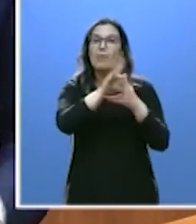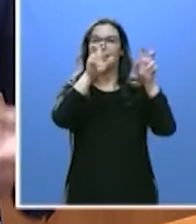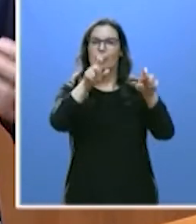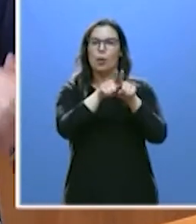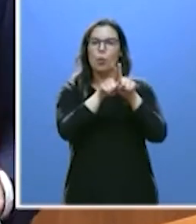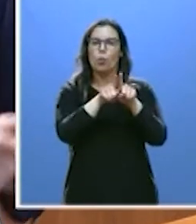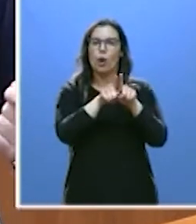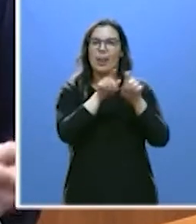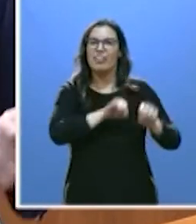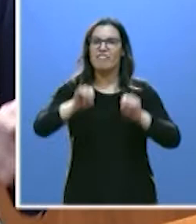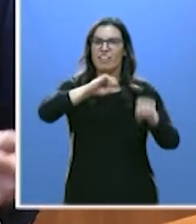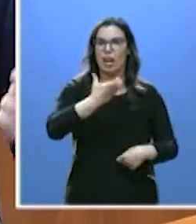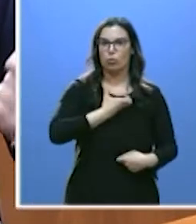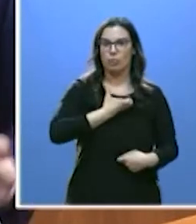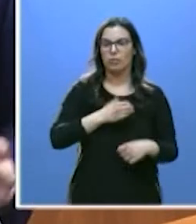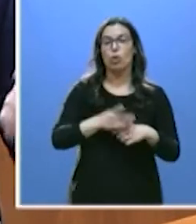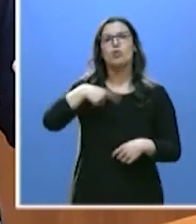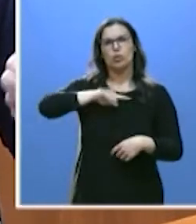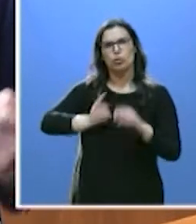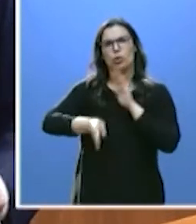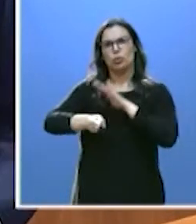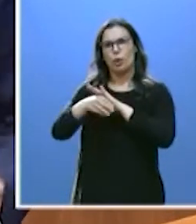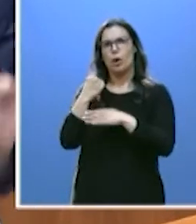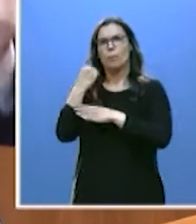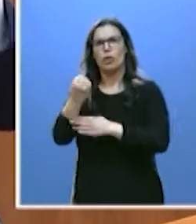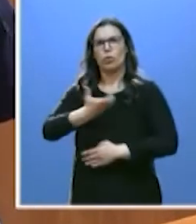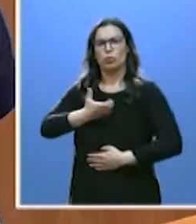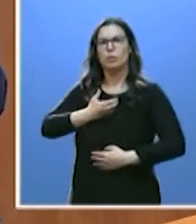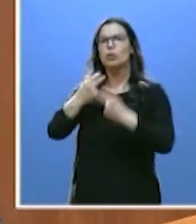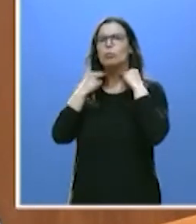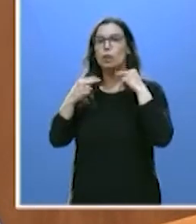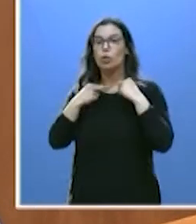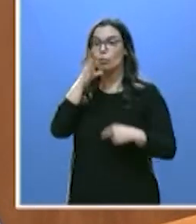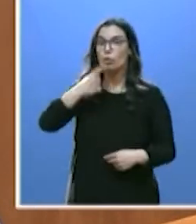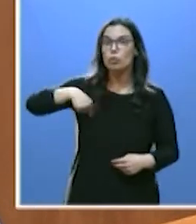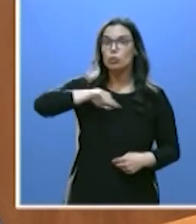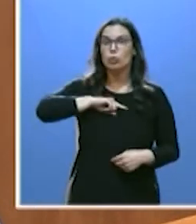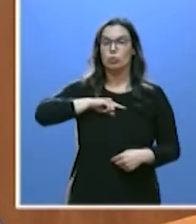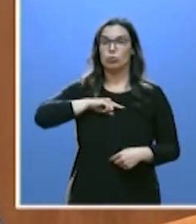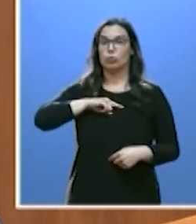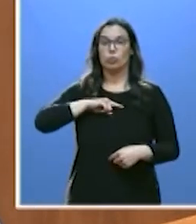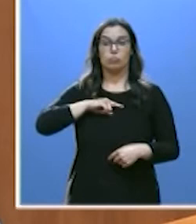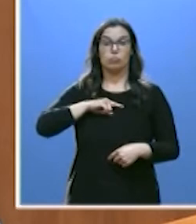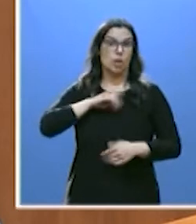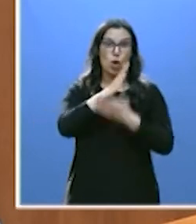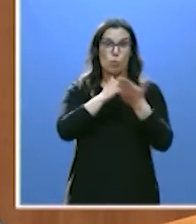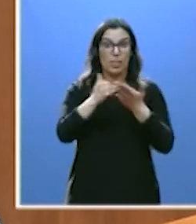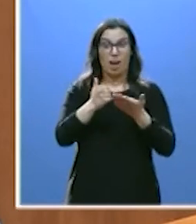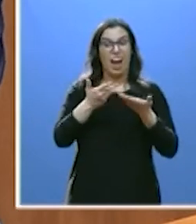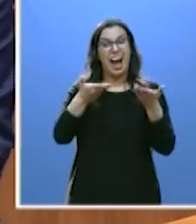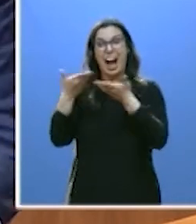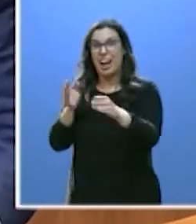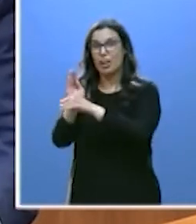digo vamos a seguir apoyando a los ayuntamientos y a las diputaciones porque somos la comunidad que más ayudas ha dado a las entidades